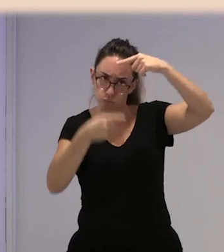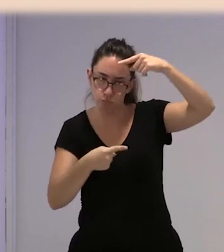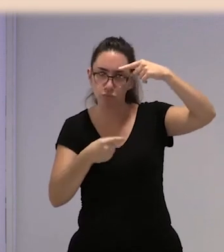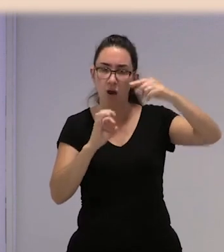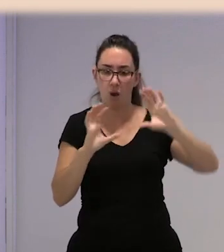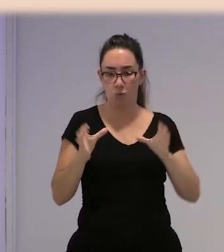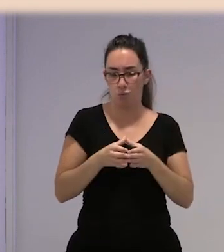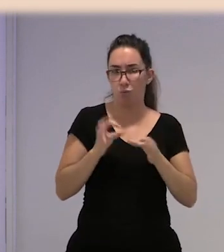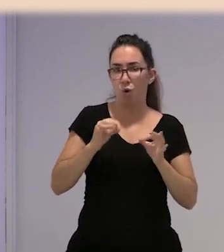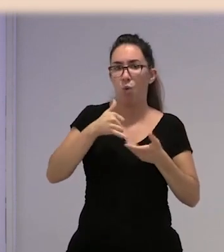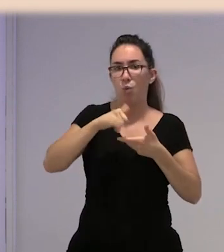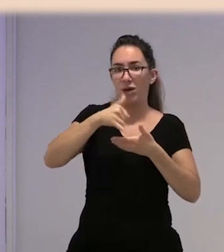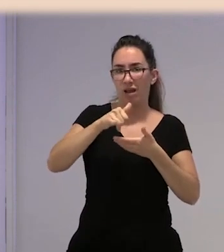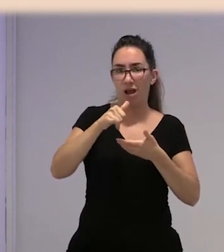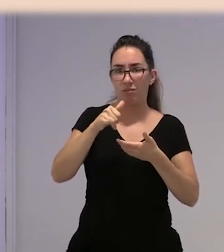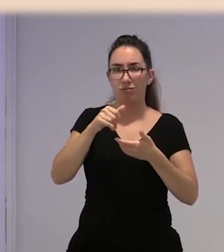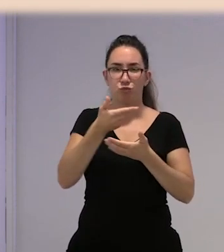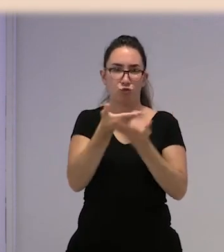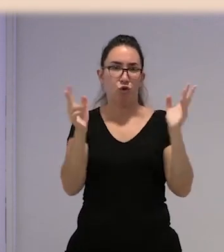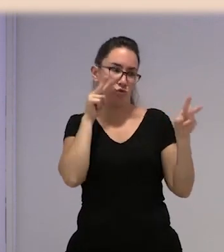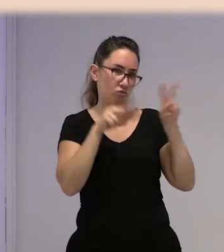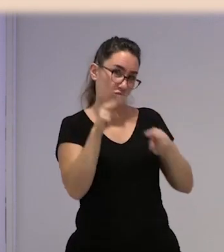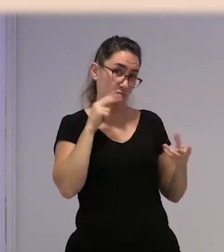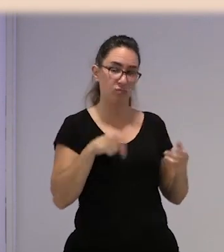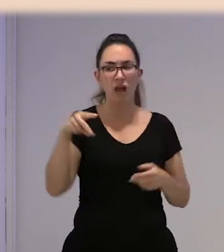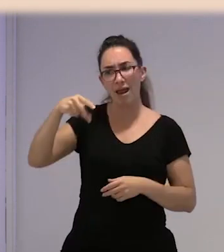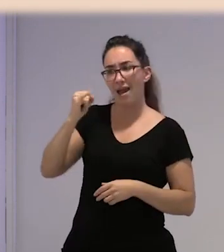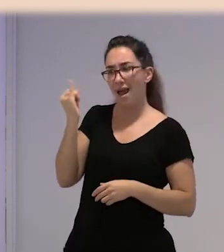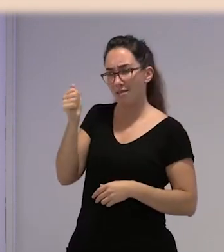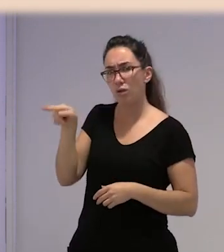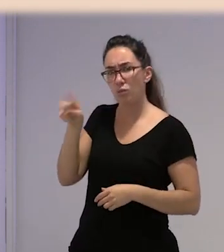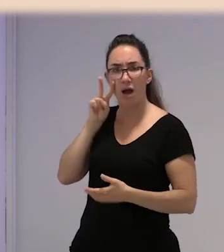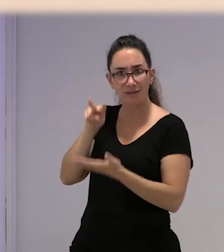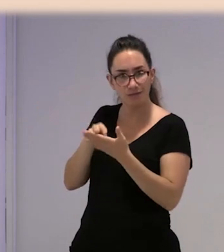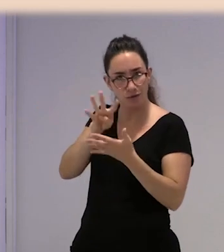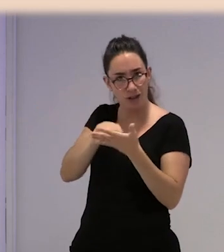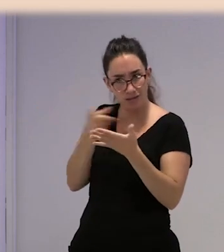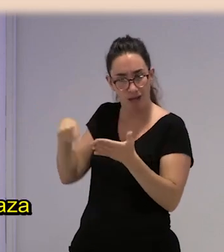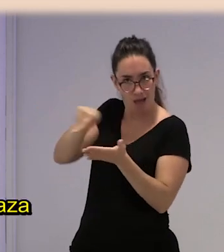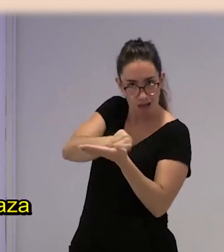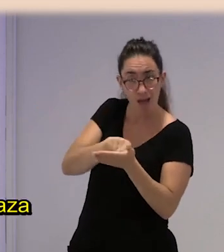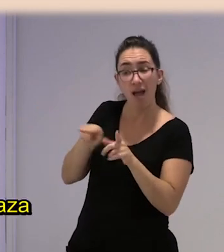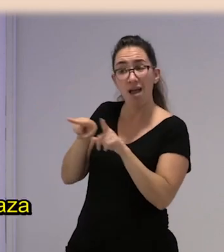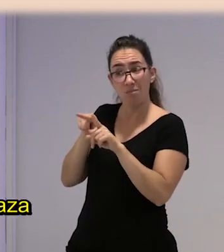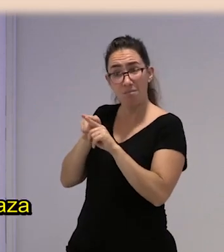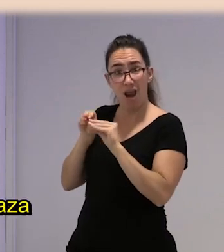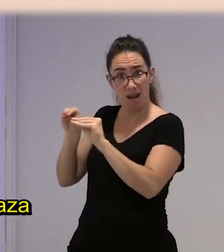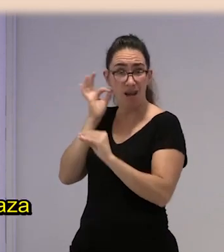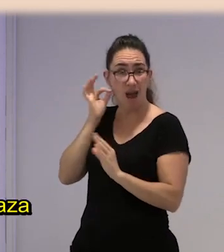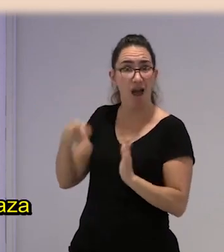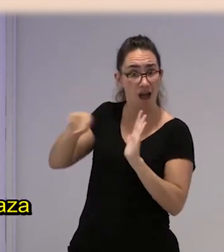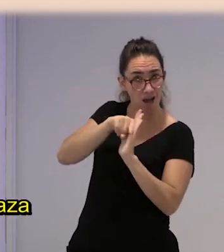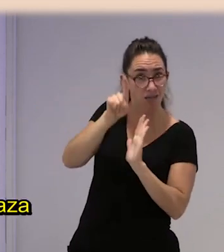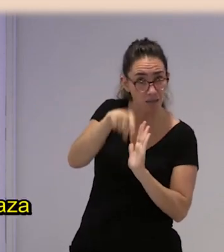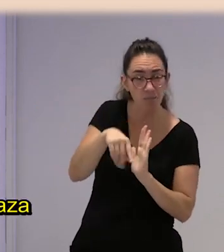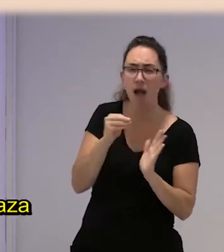de la cuadrilla, donde lo ve todo el mundo. Ya me contaba que tú te has visto en una de esas listas, tú y tu hermana. Y en muchos casos, además, está la amenaza